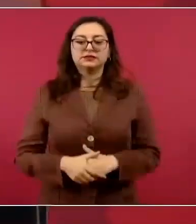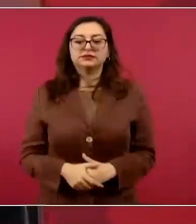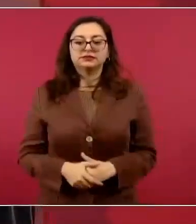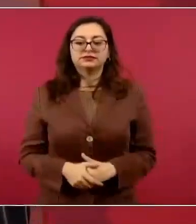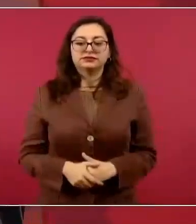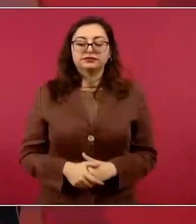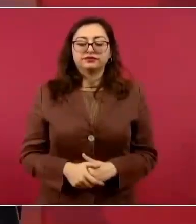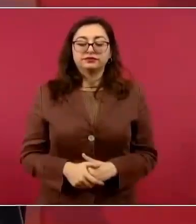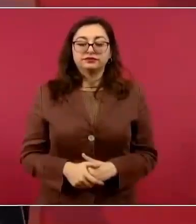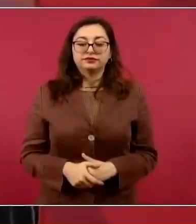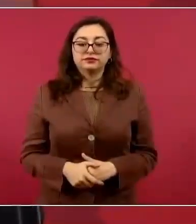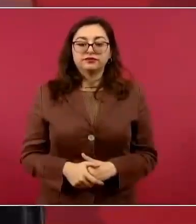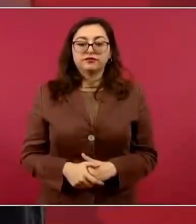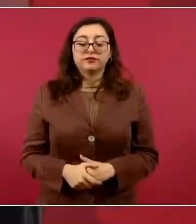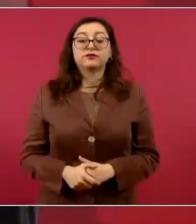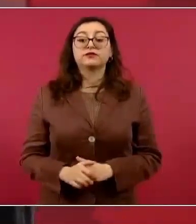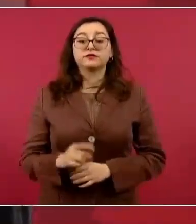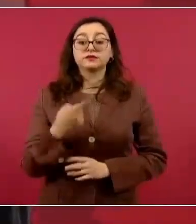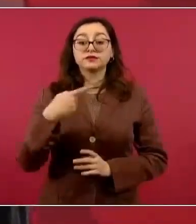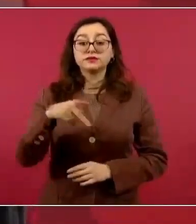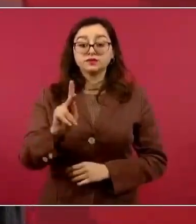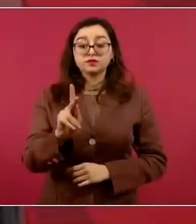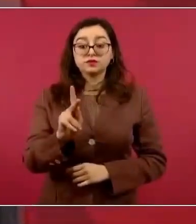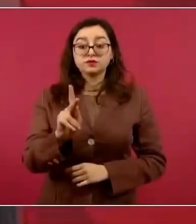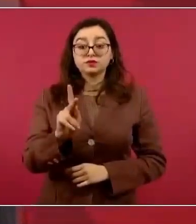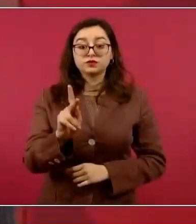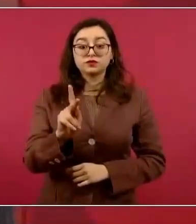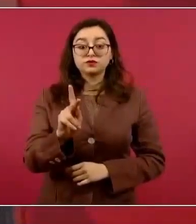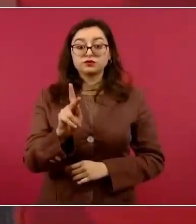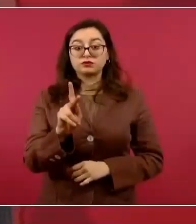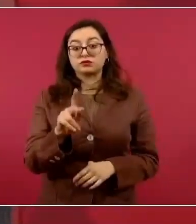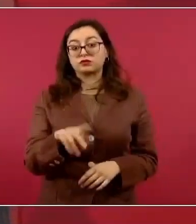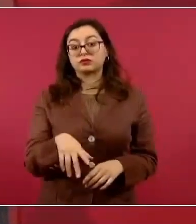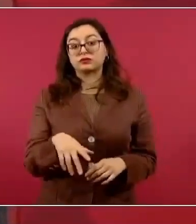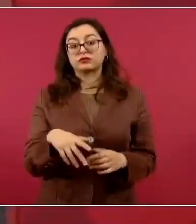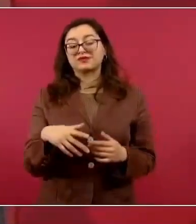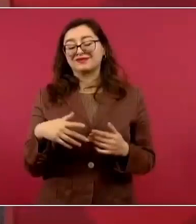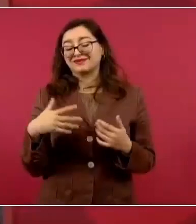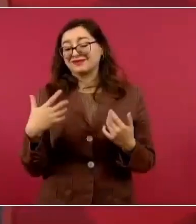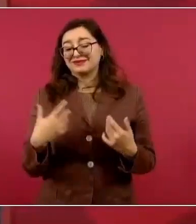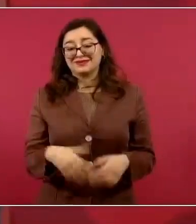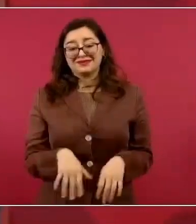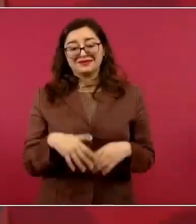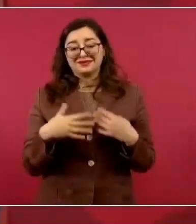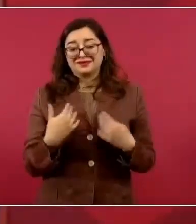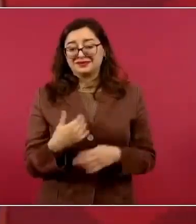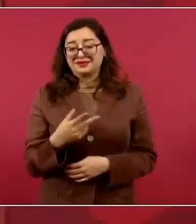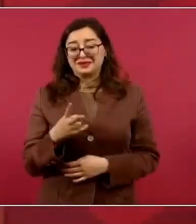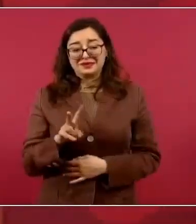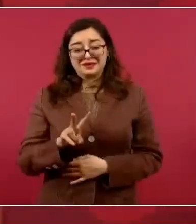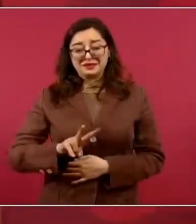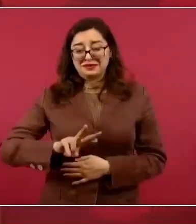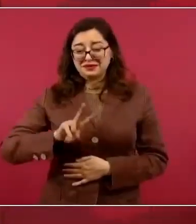es muchísimo, muchísimo